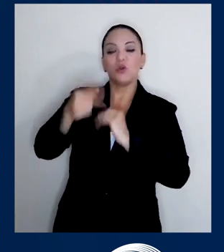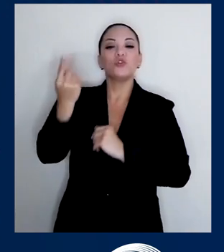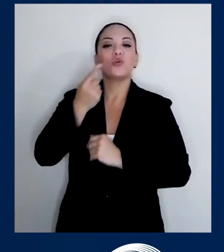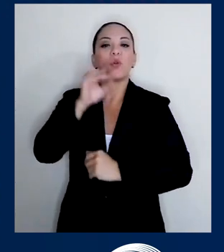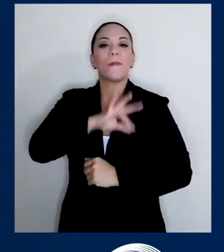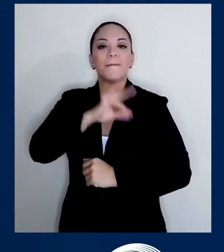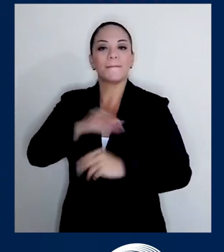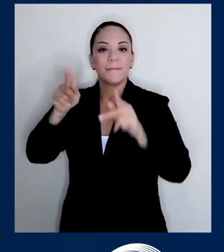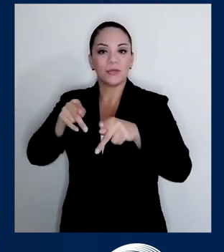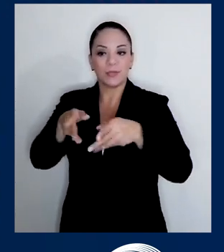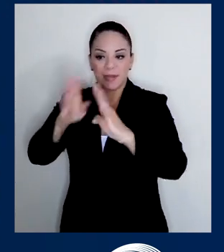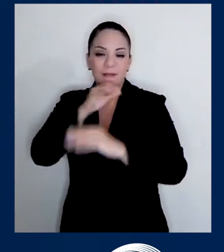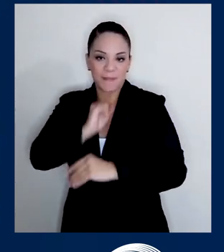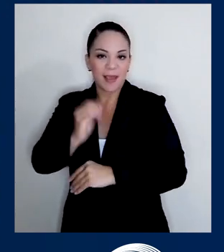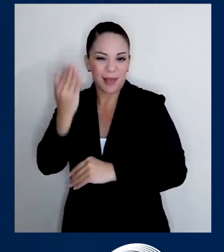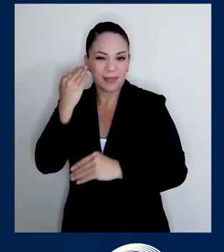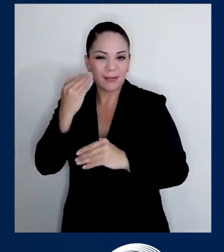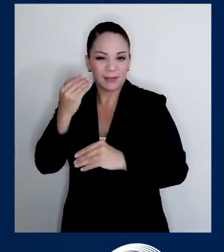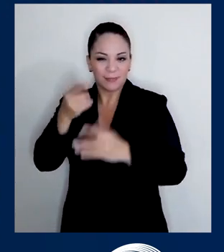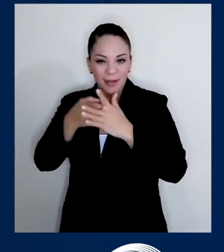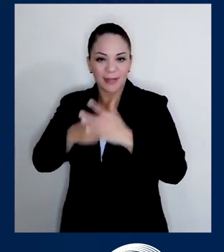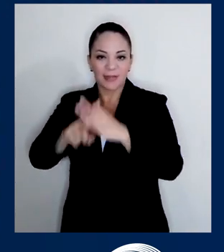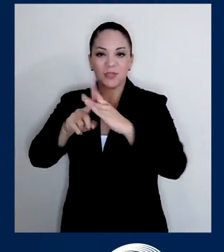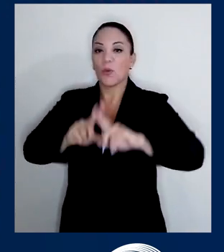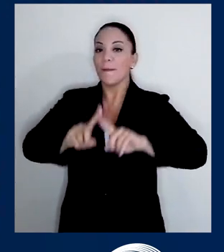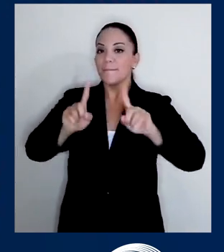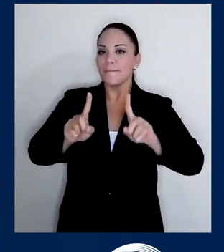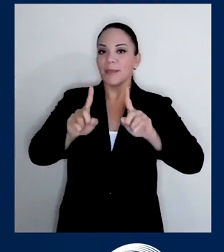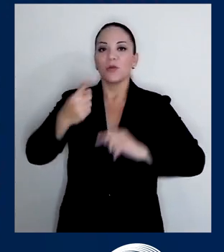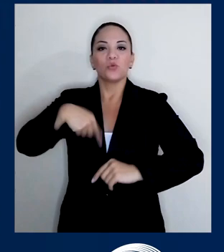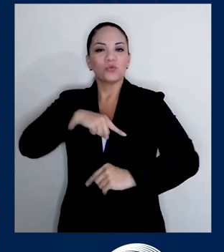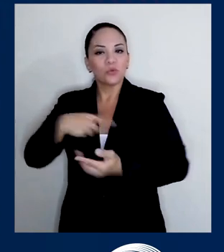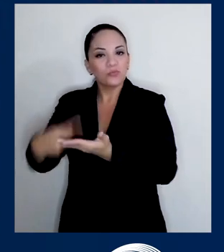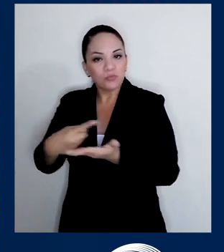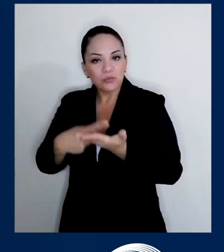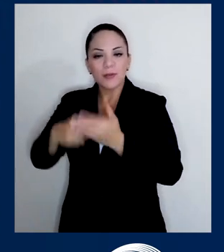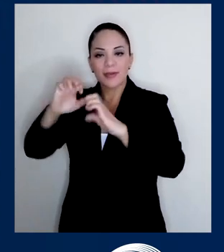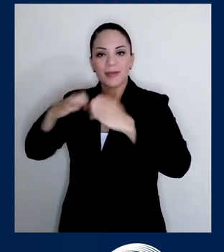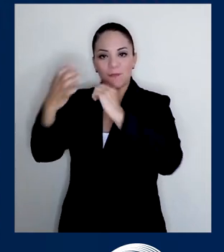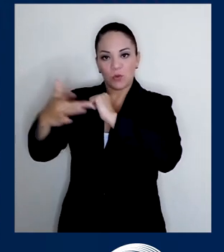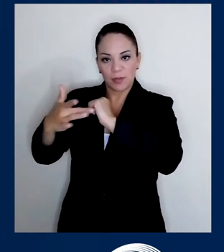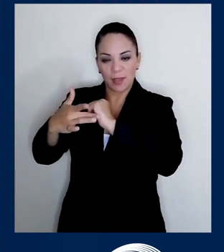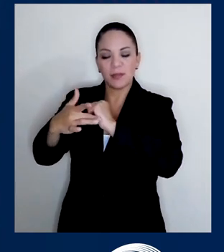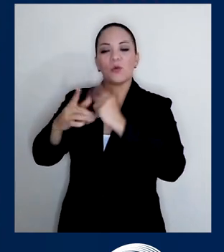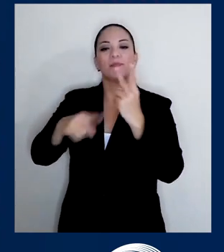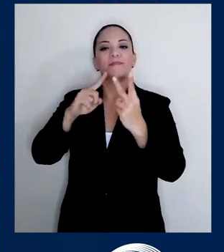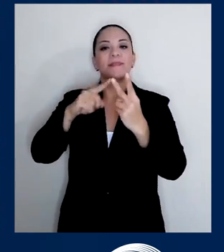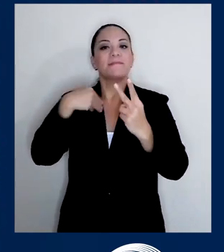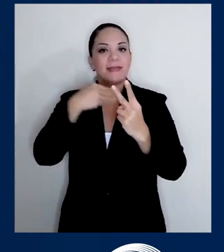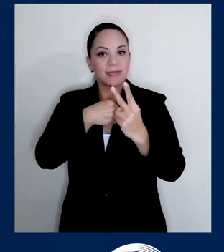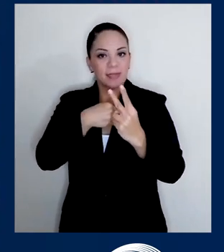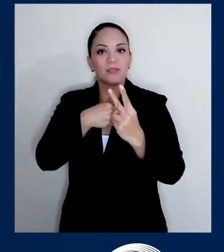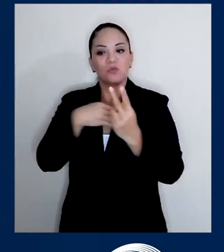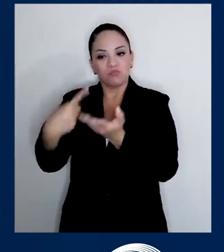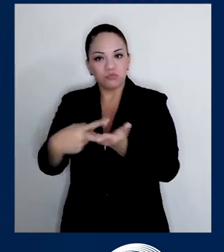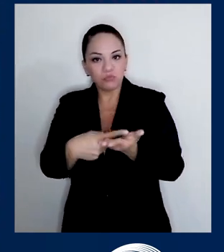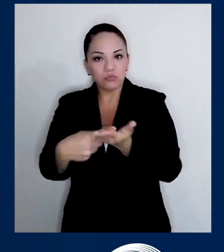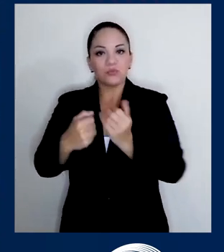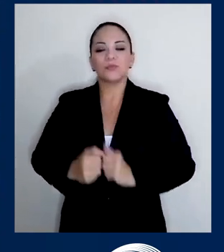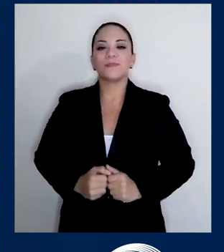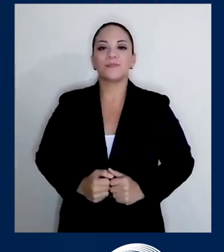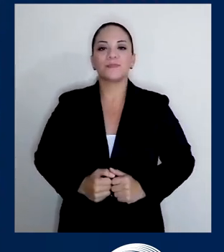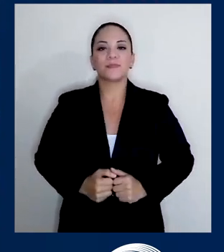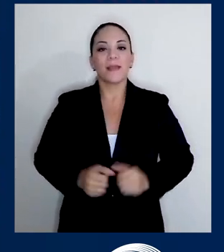gente que va para calle vieja, pero junto con el equipo técnico que tenemos acá atrás y con el señor ministro, estamos también